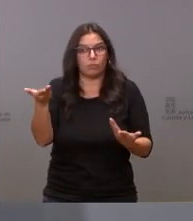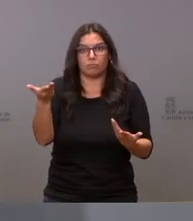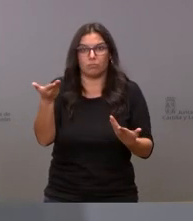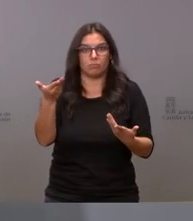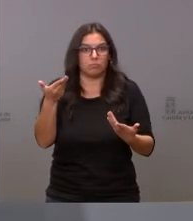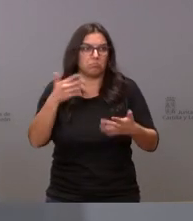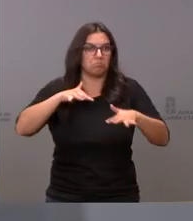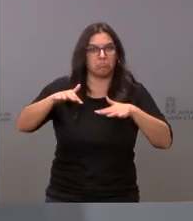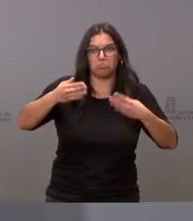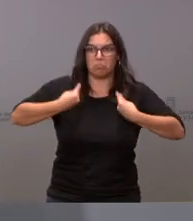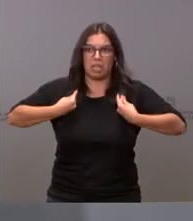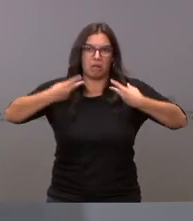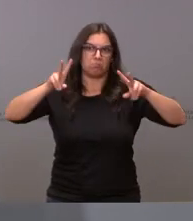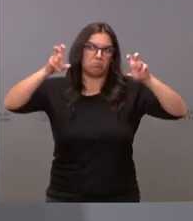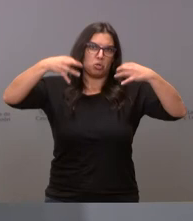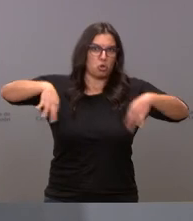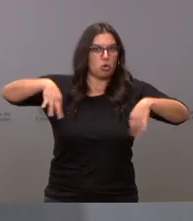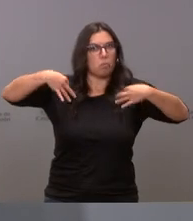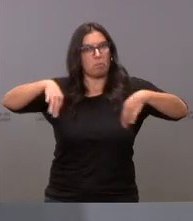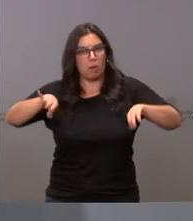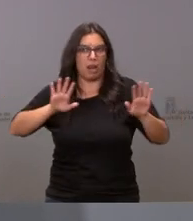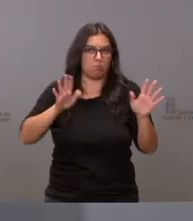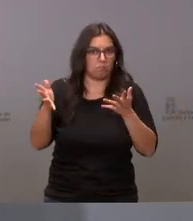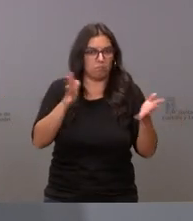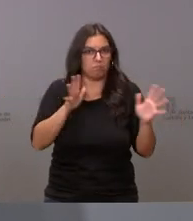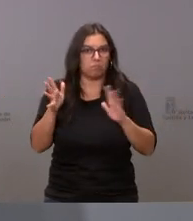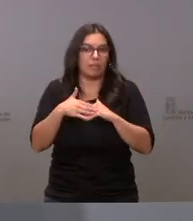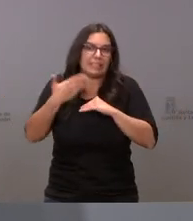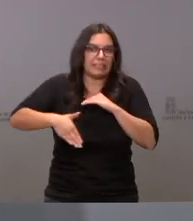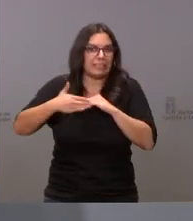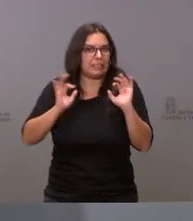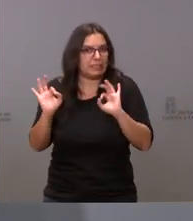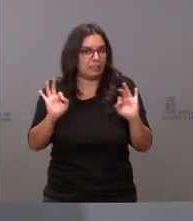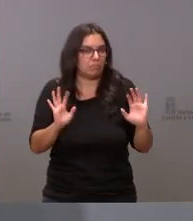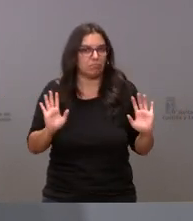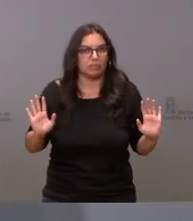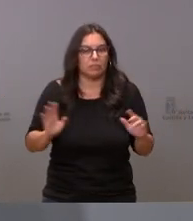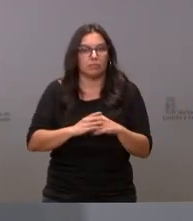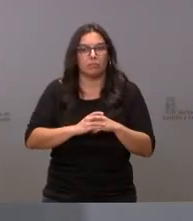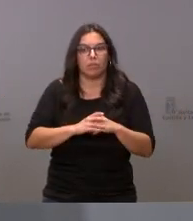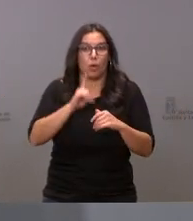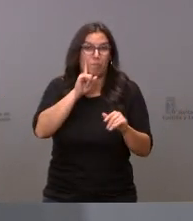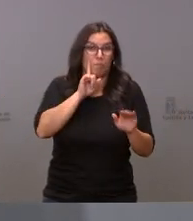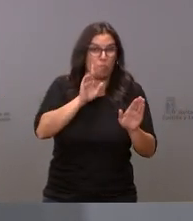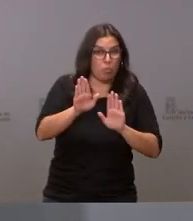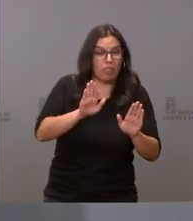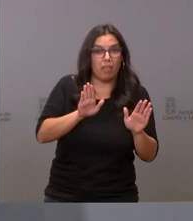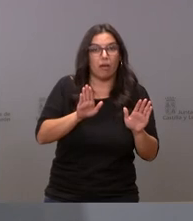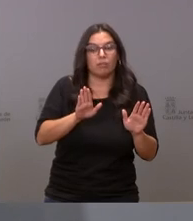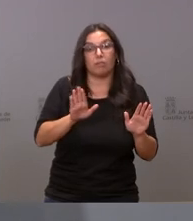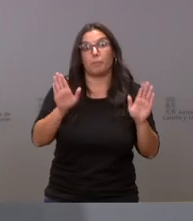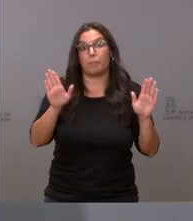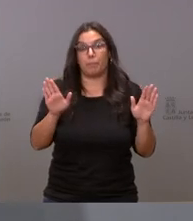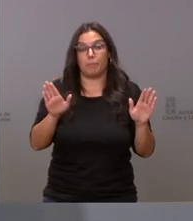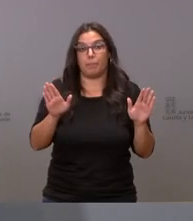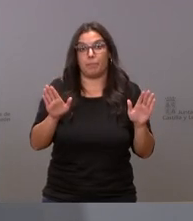normal una vida normal en la medida de lo posible con las restricciones que están en vigor que mantenga la prudencia pero eso